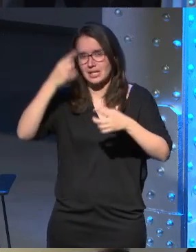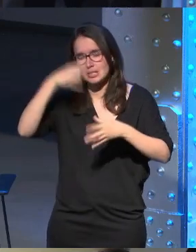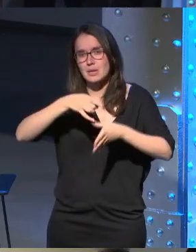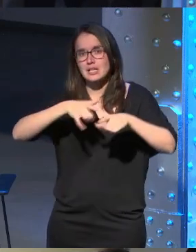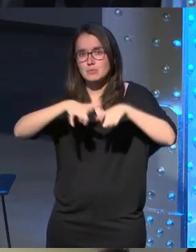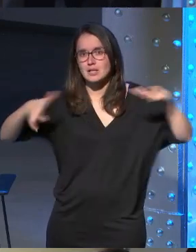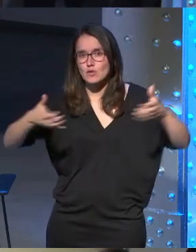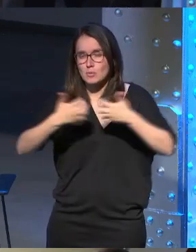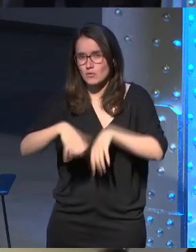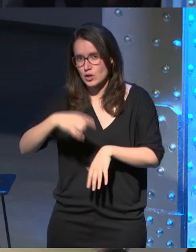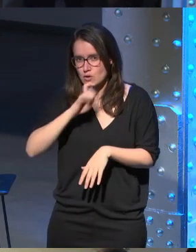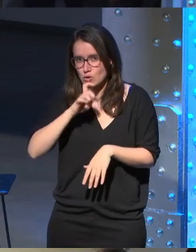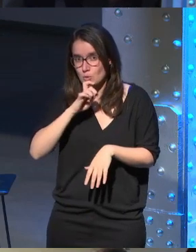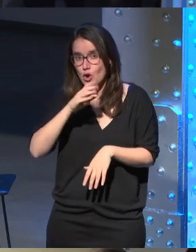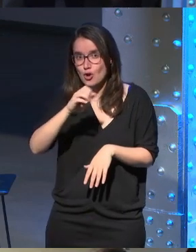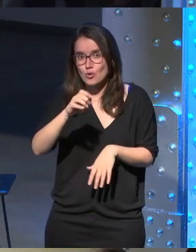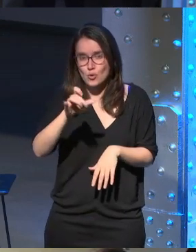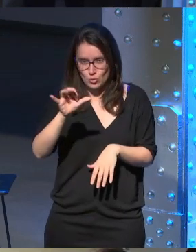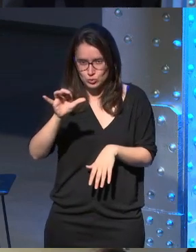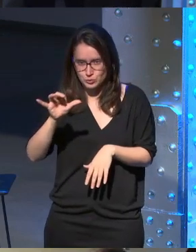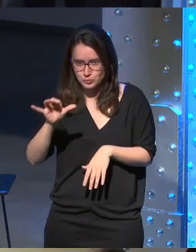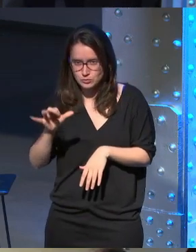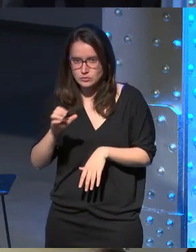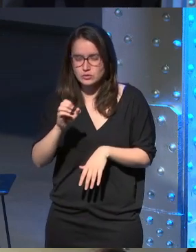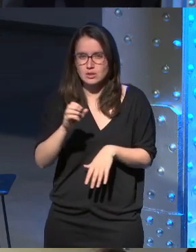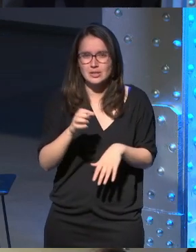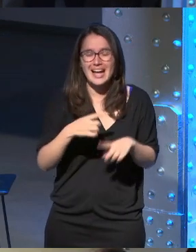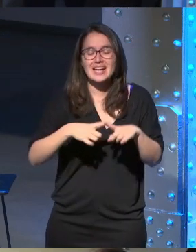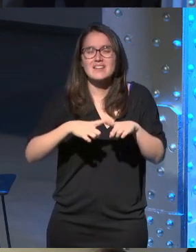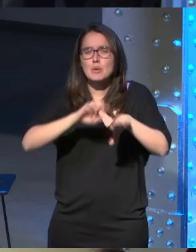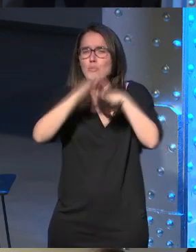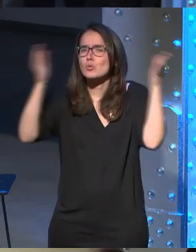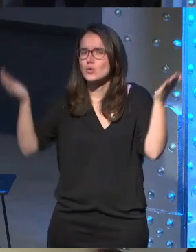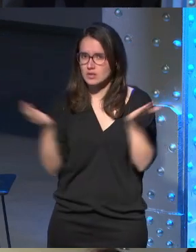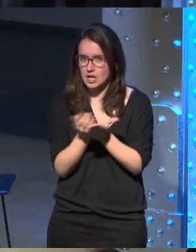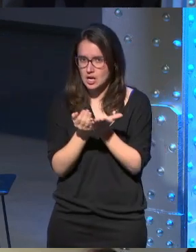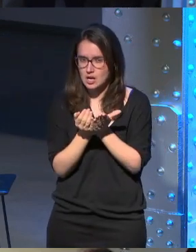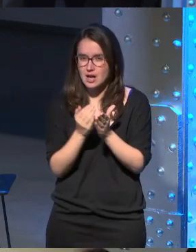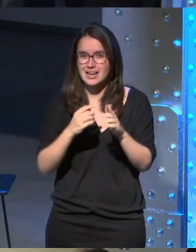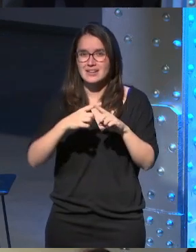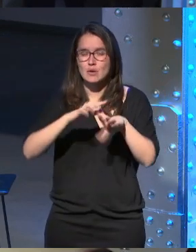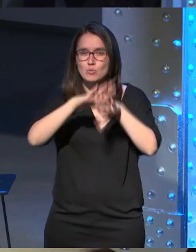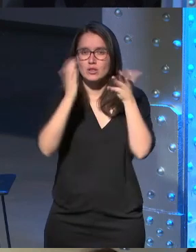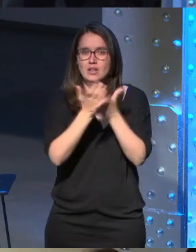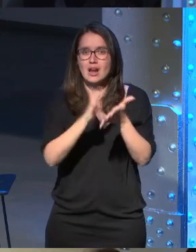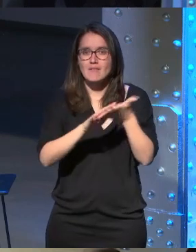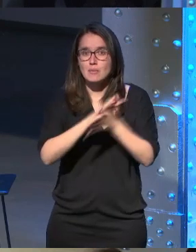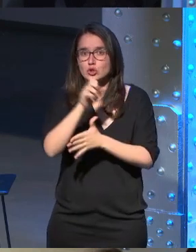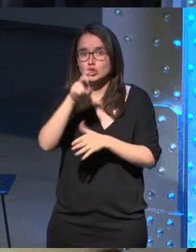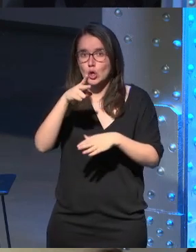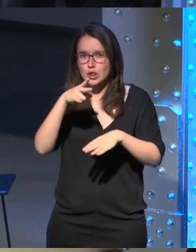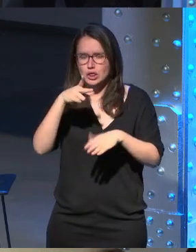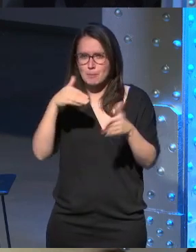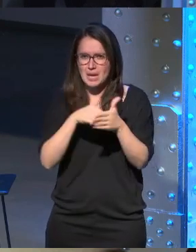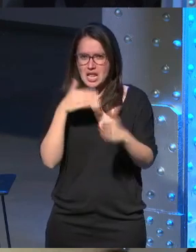y aquí ya podéis sacar conclusiones en Oculus a nivel global no solamente en Europa sino a nivel global estamos hablando de que hay 12.000 descargas